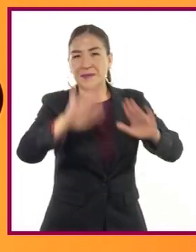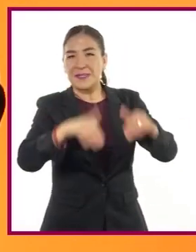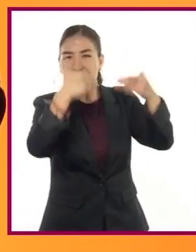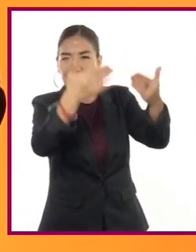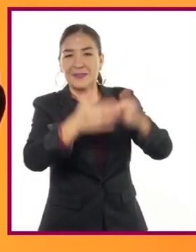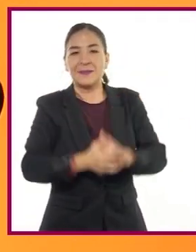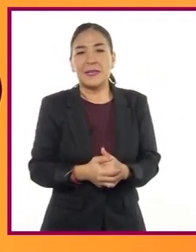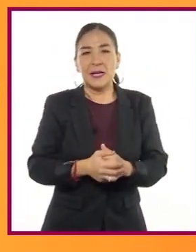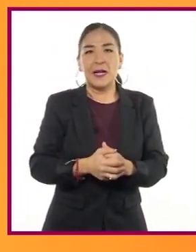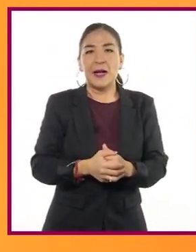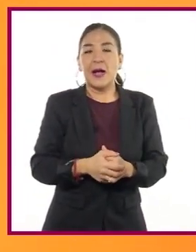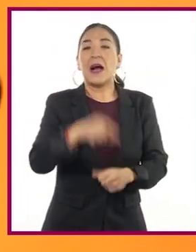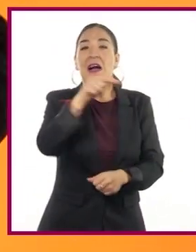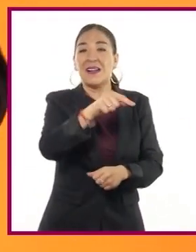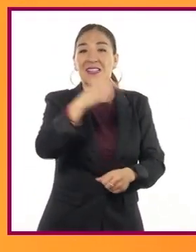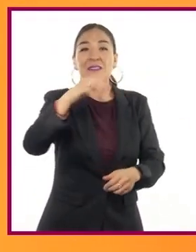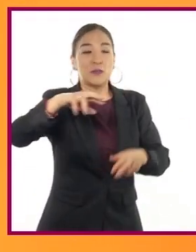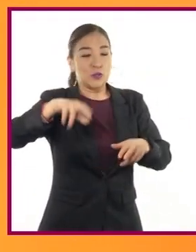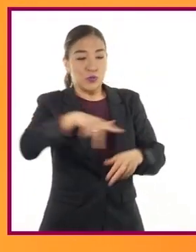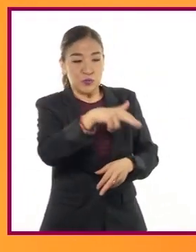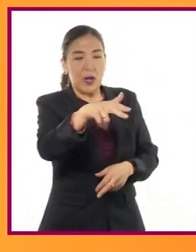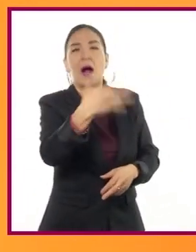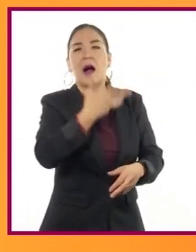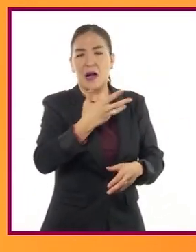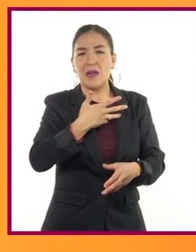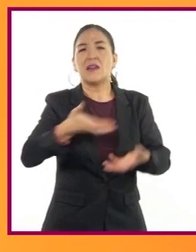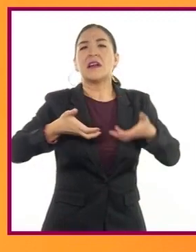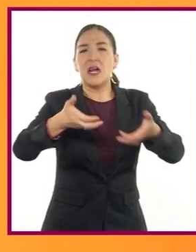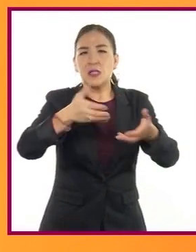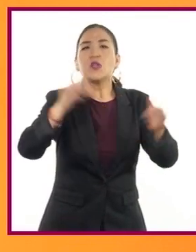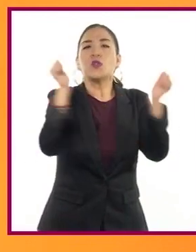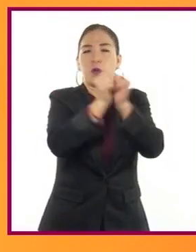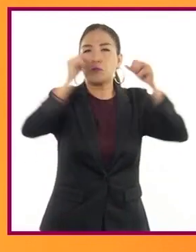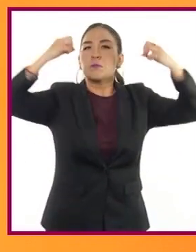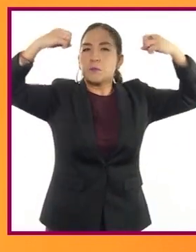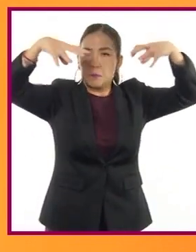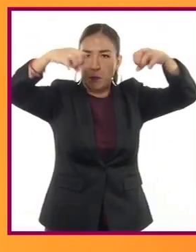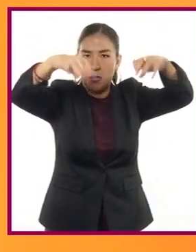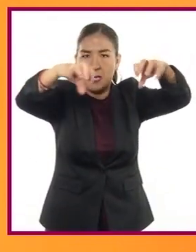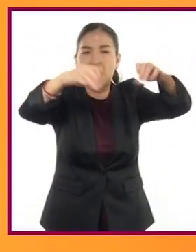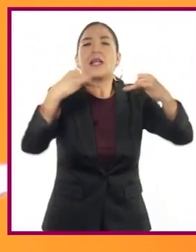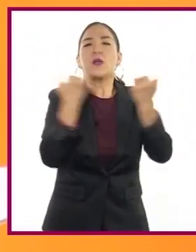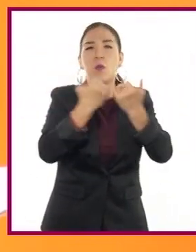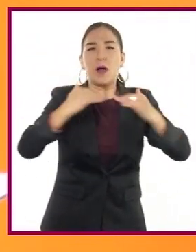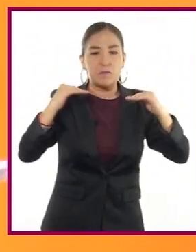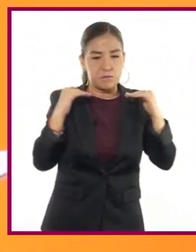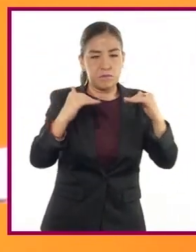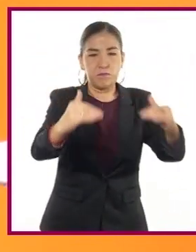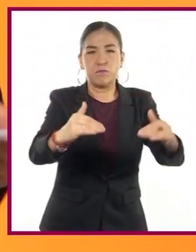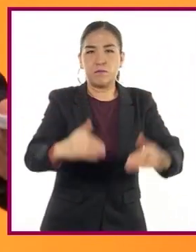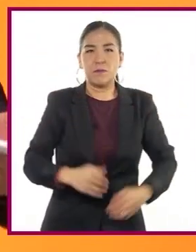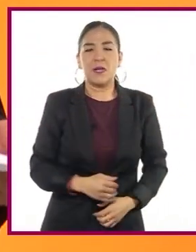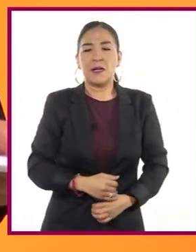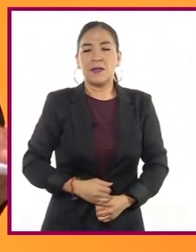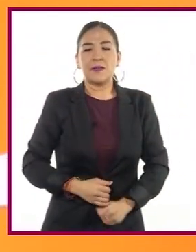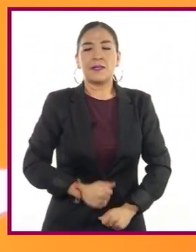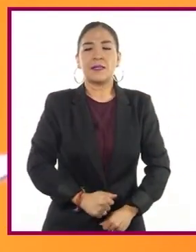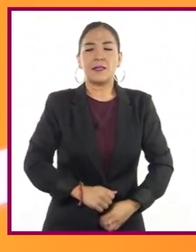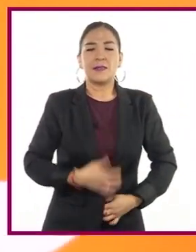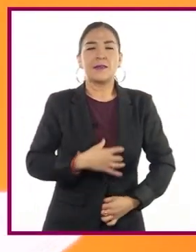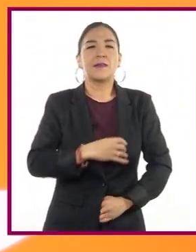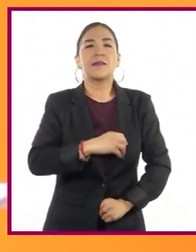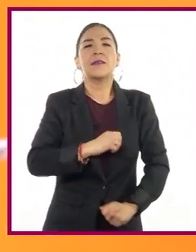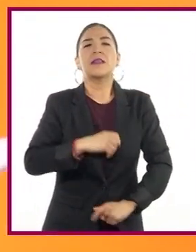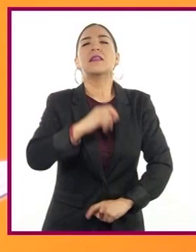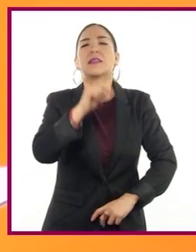En el trayecto hay calles pavimentadas con alumbrado público. Además de diversas viviendas,